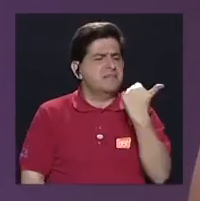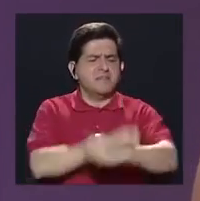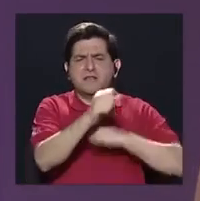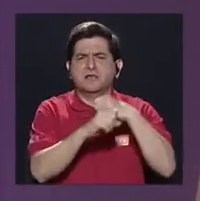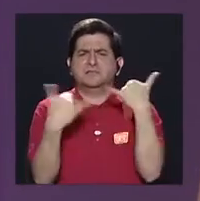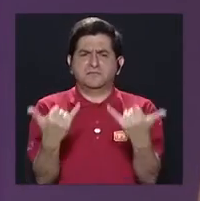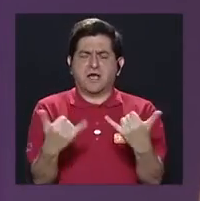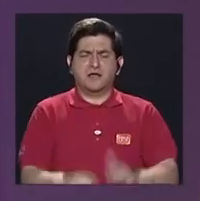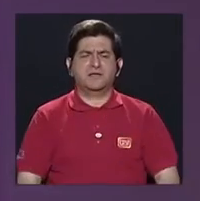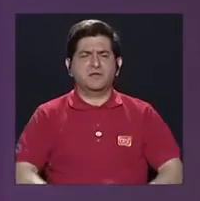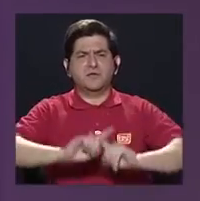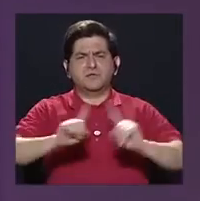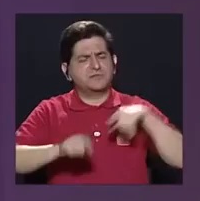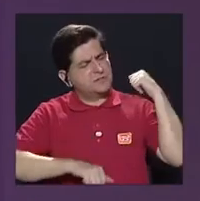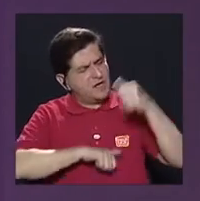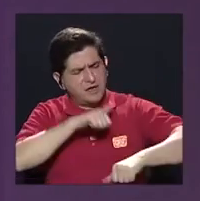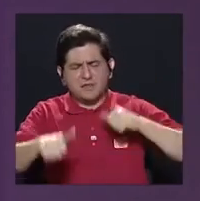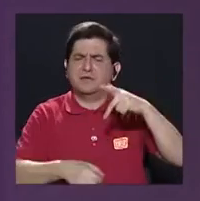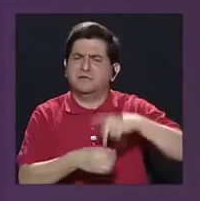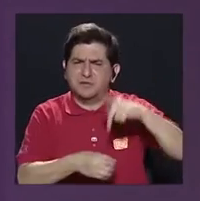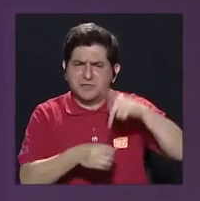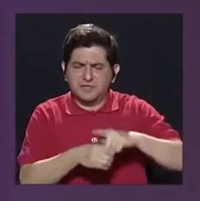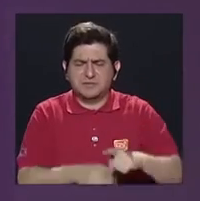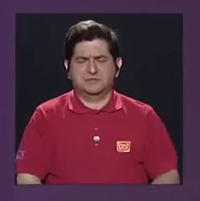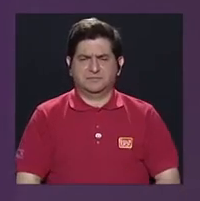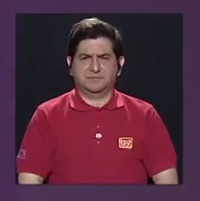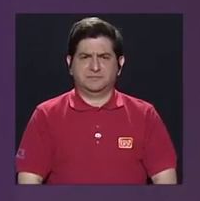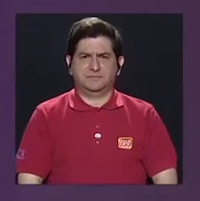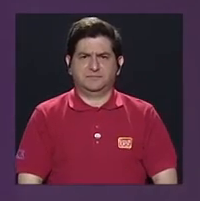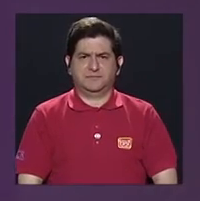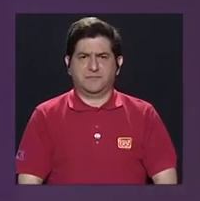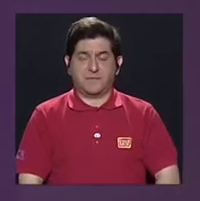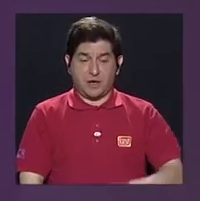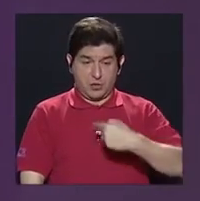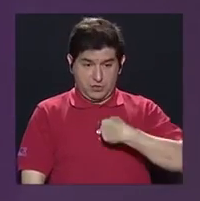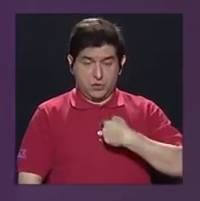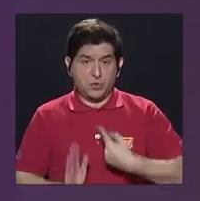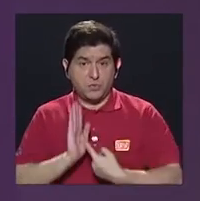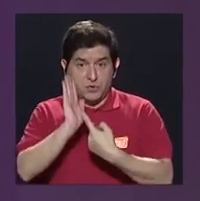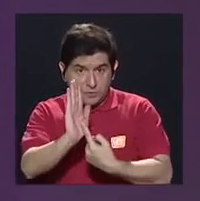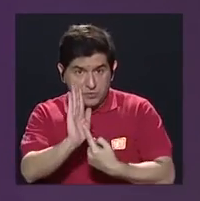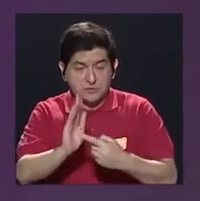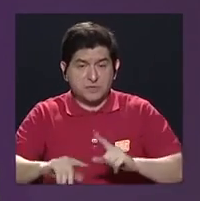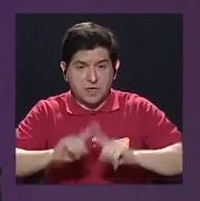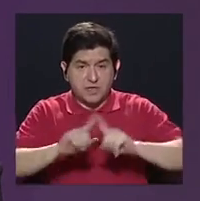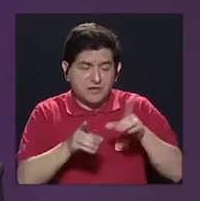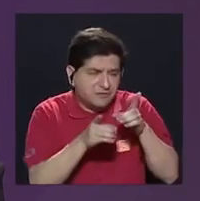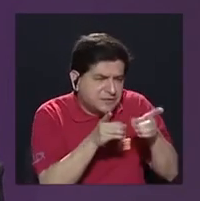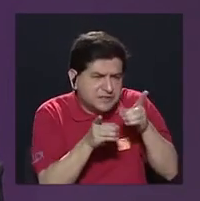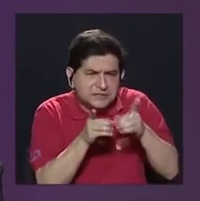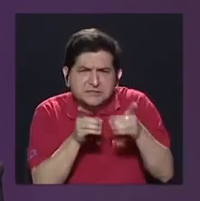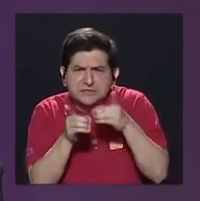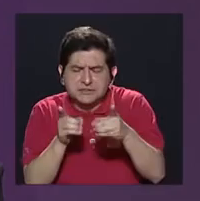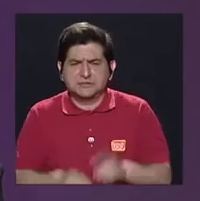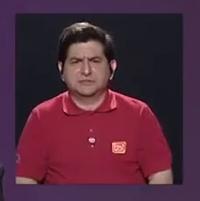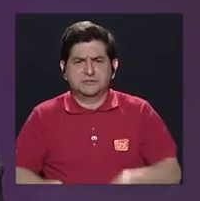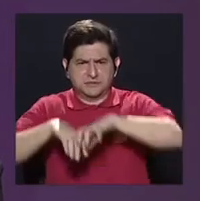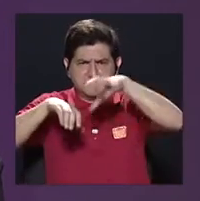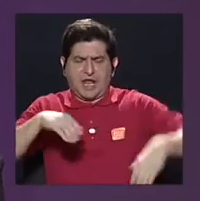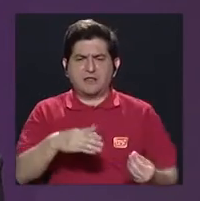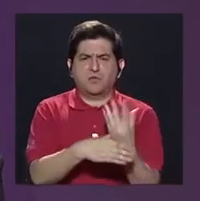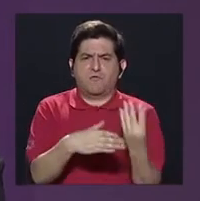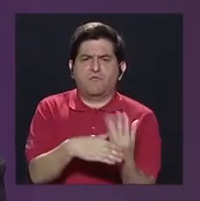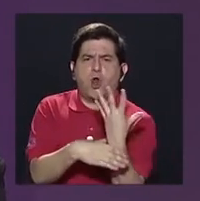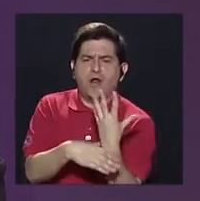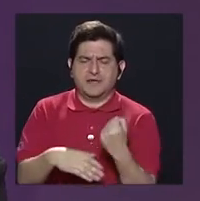de manera que he estado en diferentes luchas y movimientos cívicos, y me di a conocer en los diferentes distritos del Cantón de Flores.